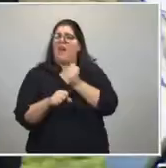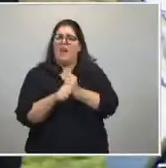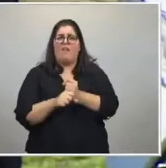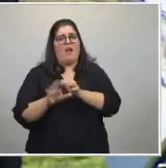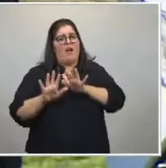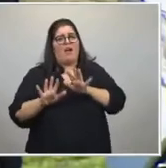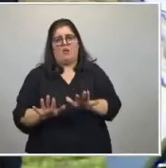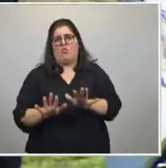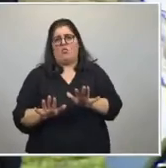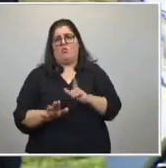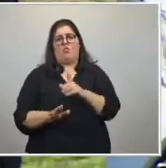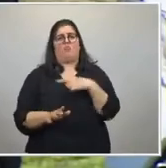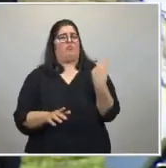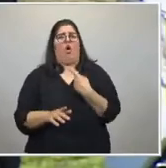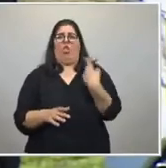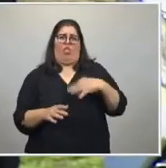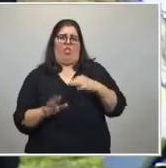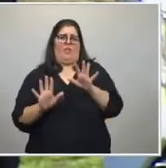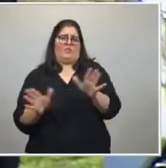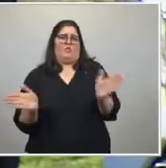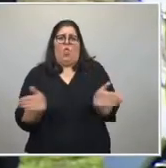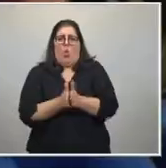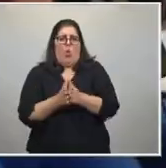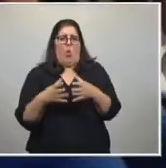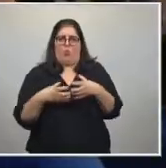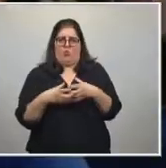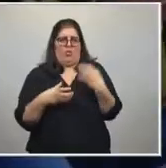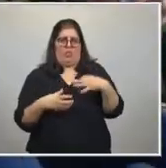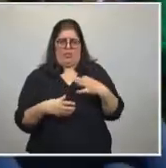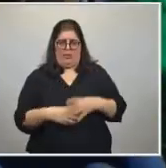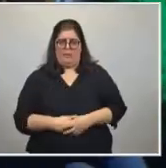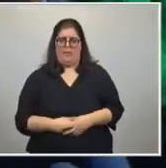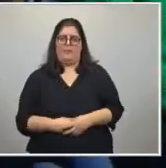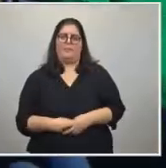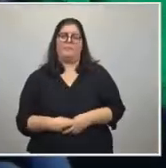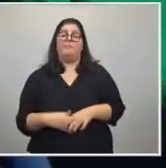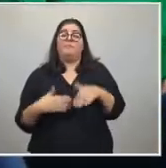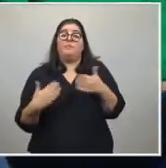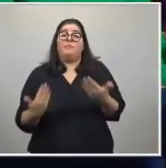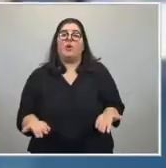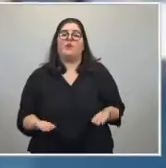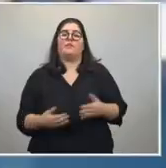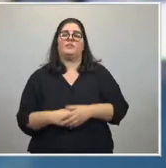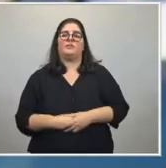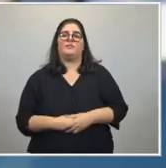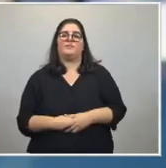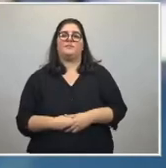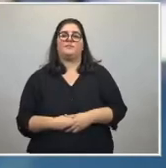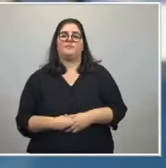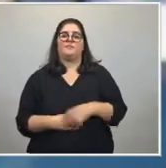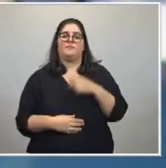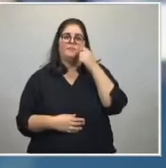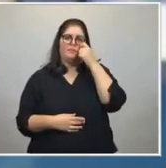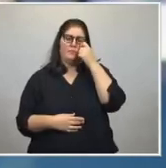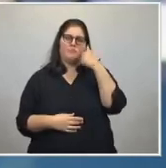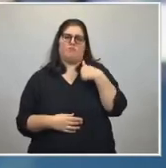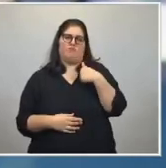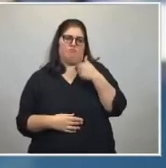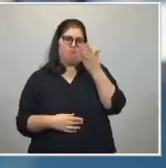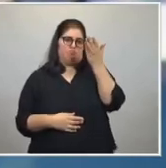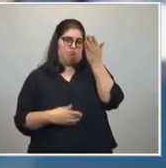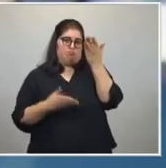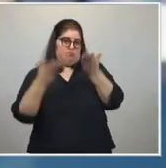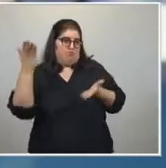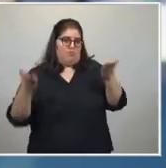que tenemos que hacer todos juntos. Yo por eso, porque valoro la vida,